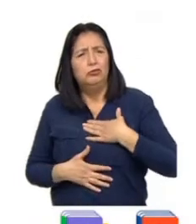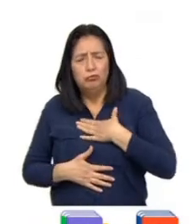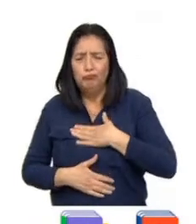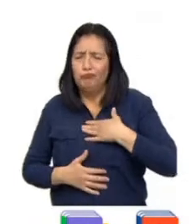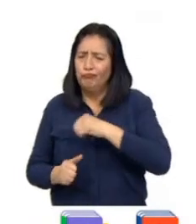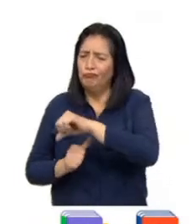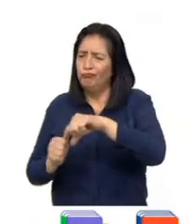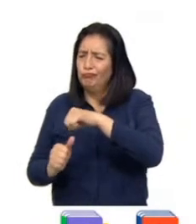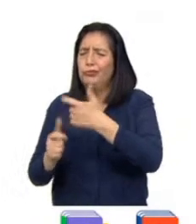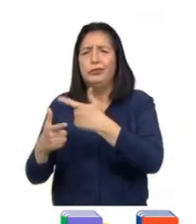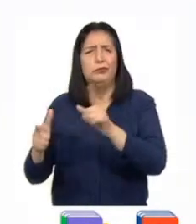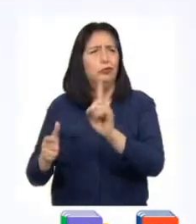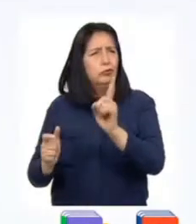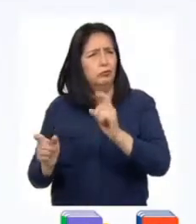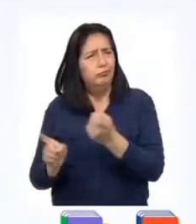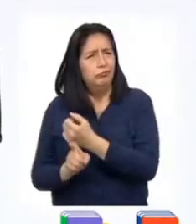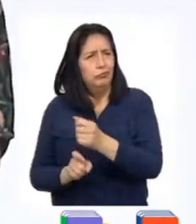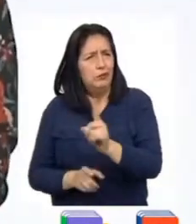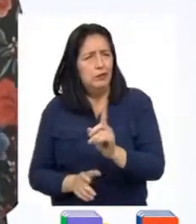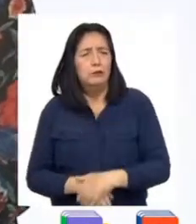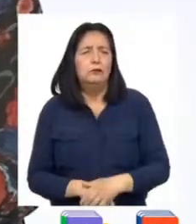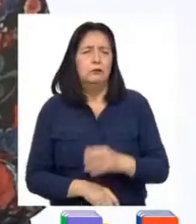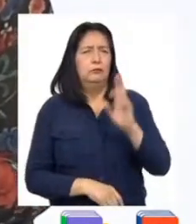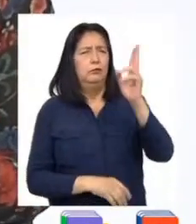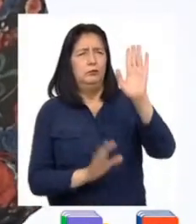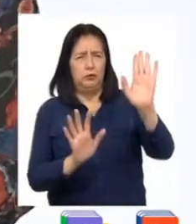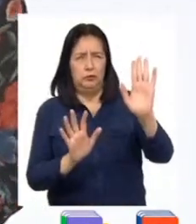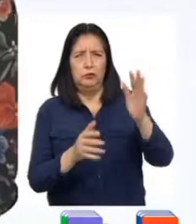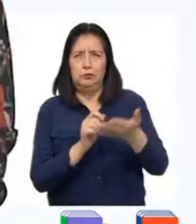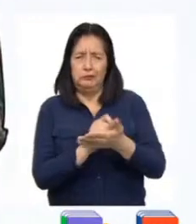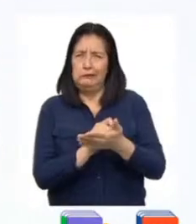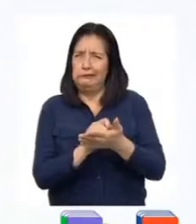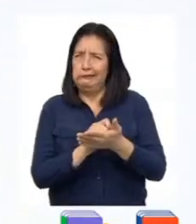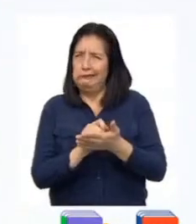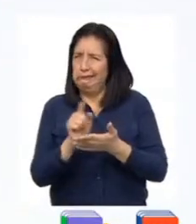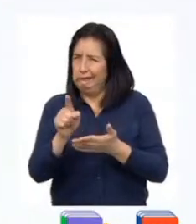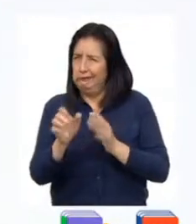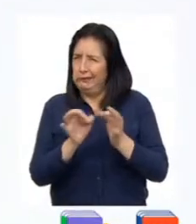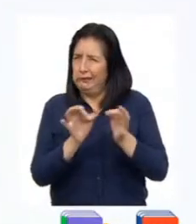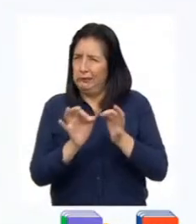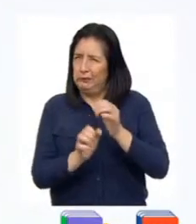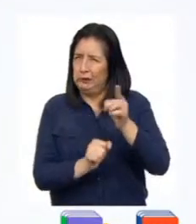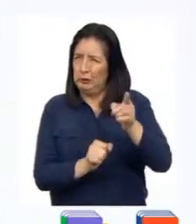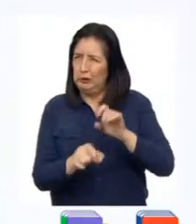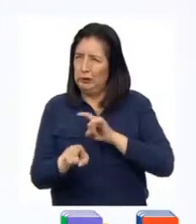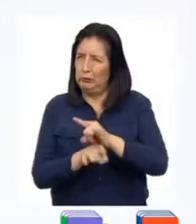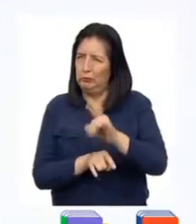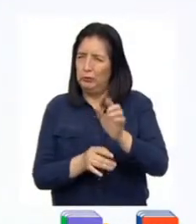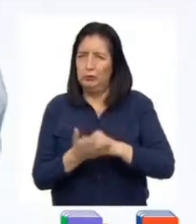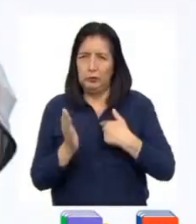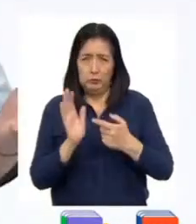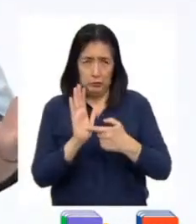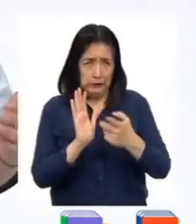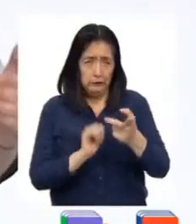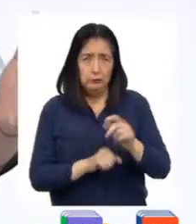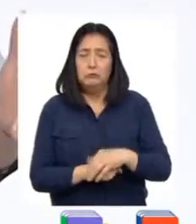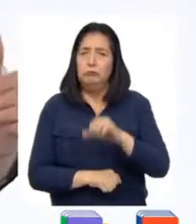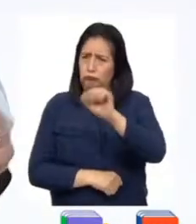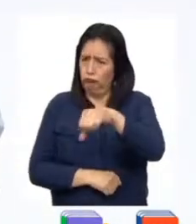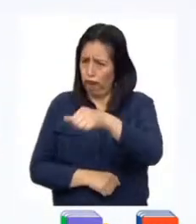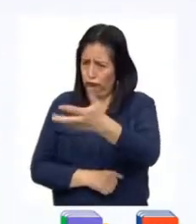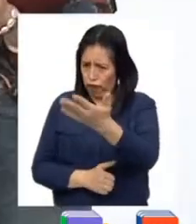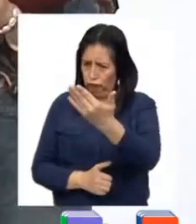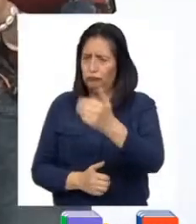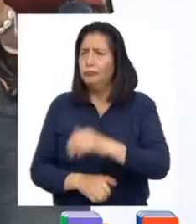libre de violencia. Profesora, tomé algunos apuntes sobre la definición que acaba de compartir. ¿Puedo mostrarlos? ¡Claro!